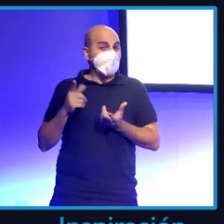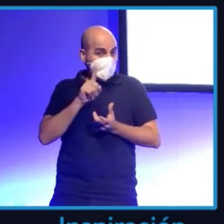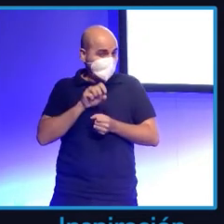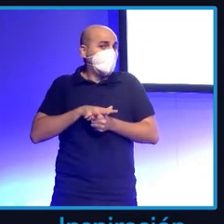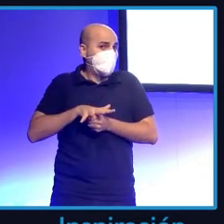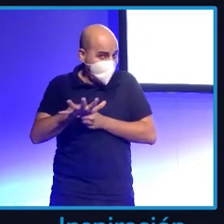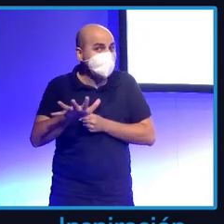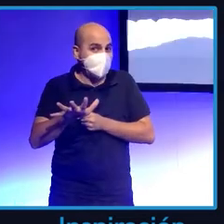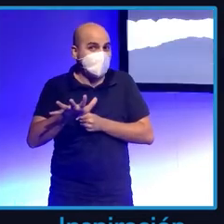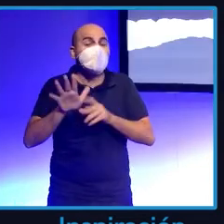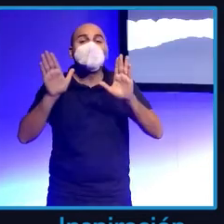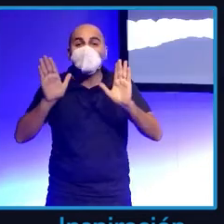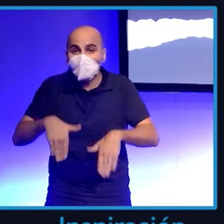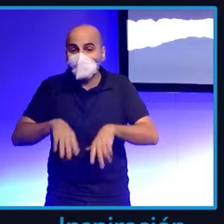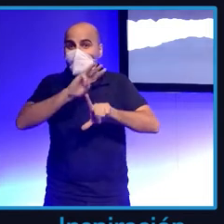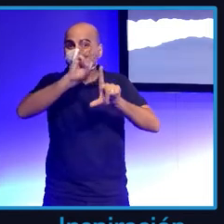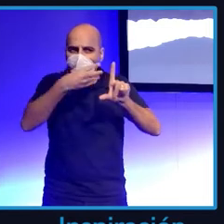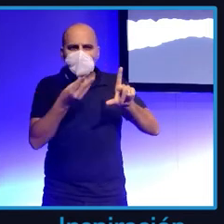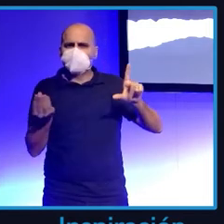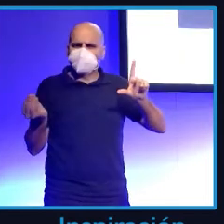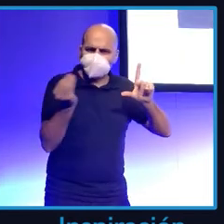historias y a mí me dio bastante que pensar.